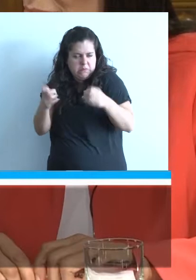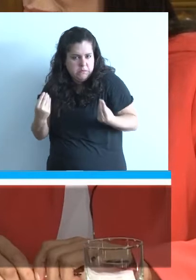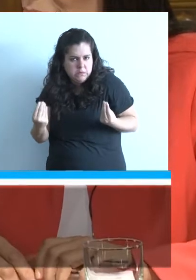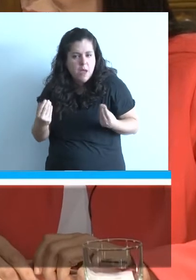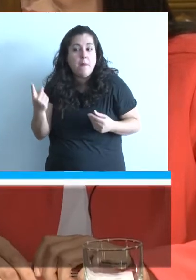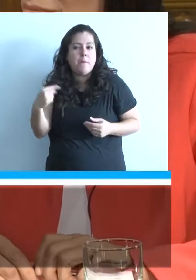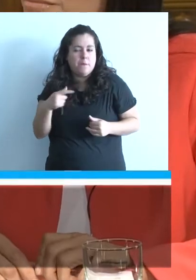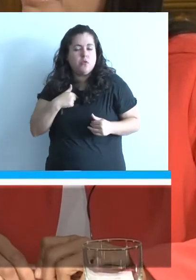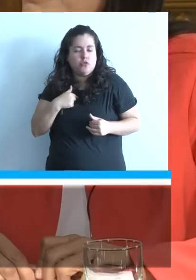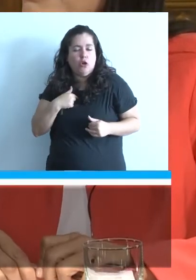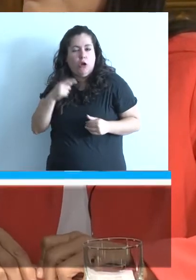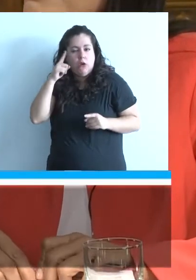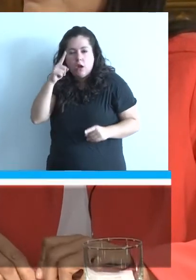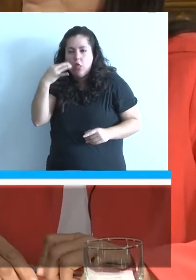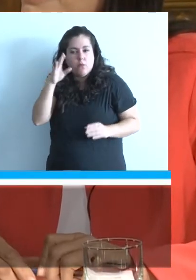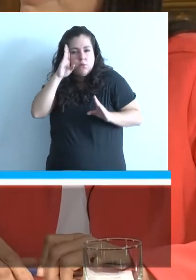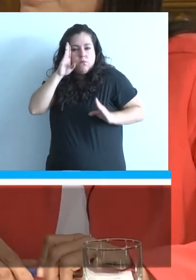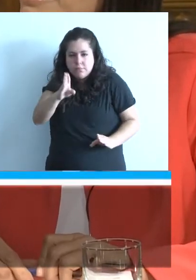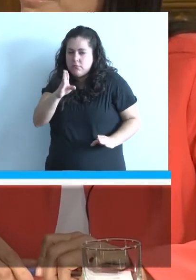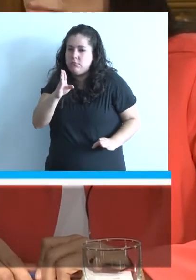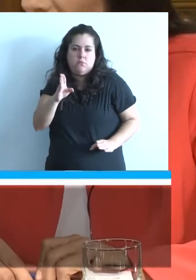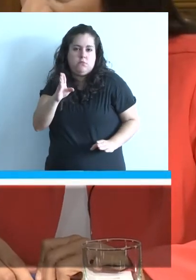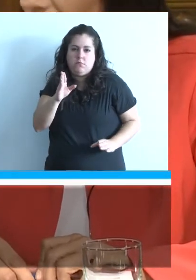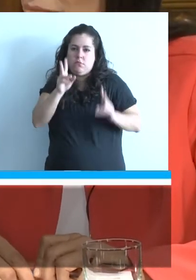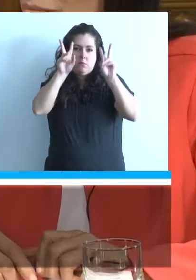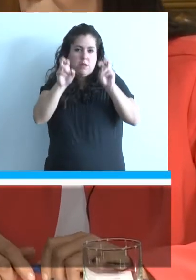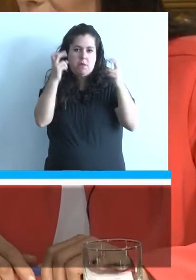ver esto? Yo creo que tenemos que trabajar fuertemente en el tema del turismo.